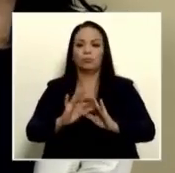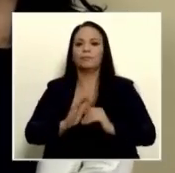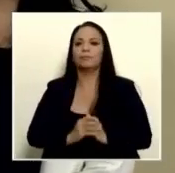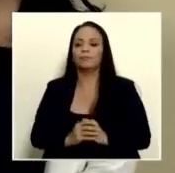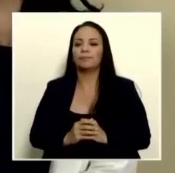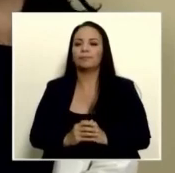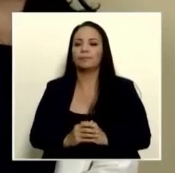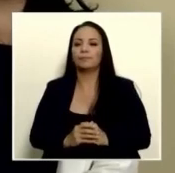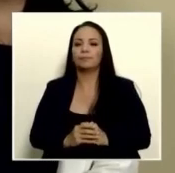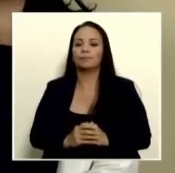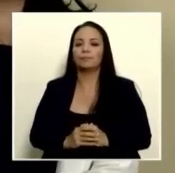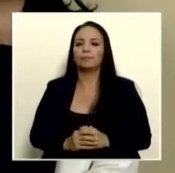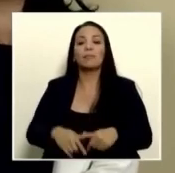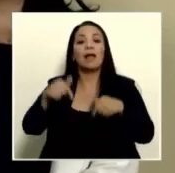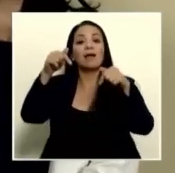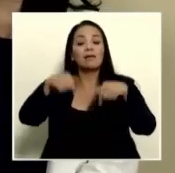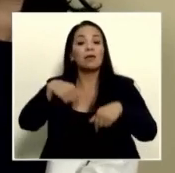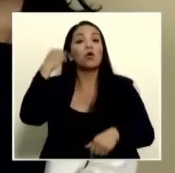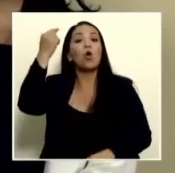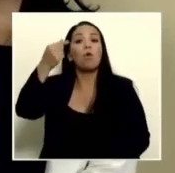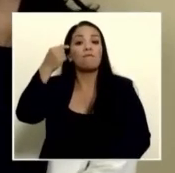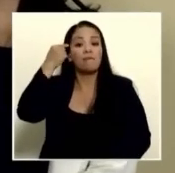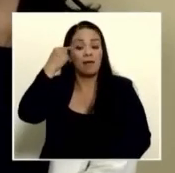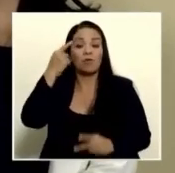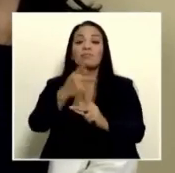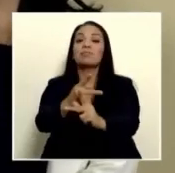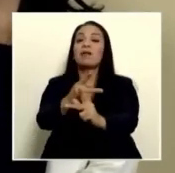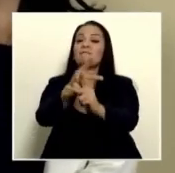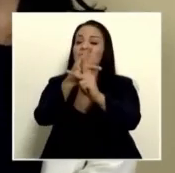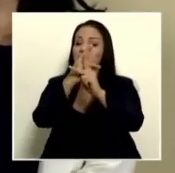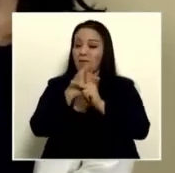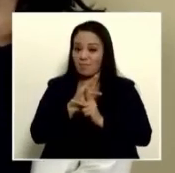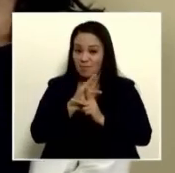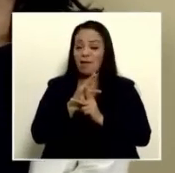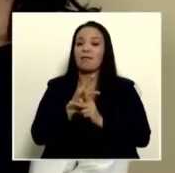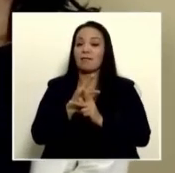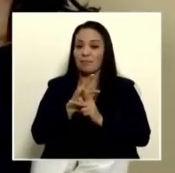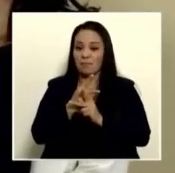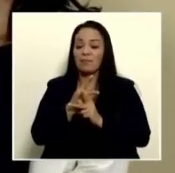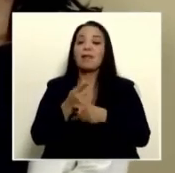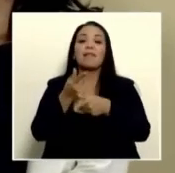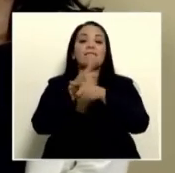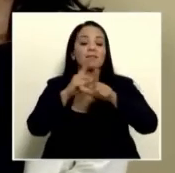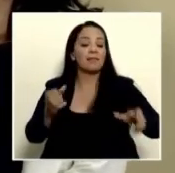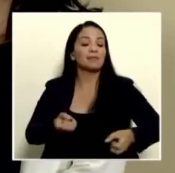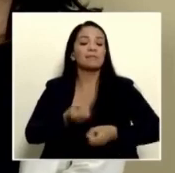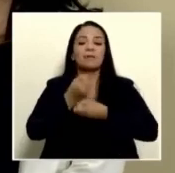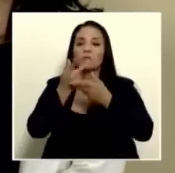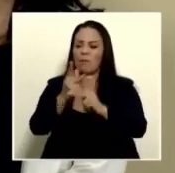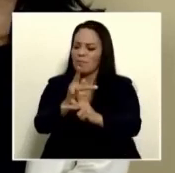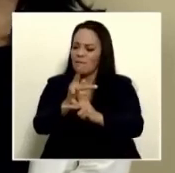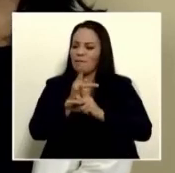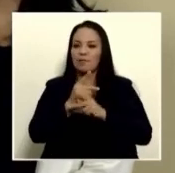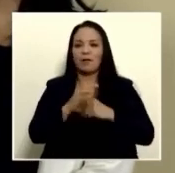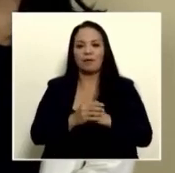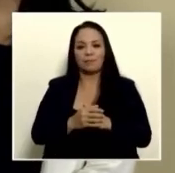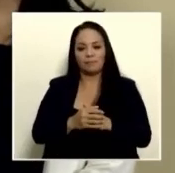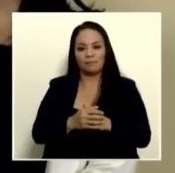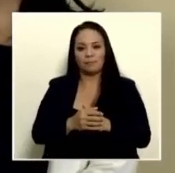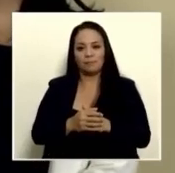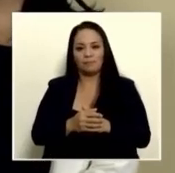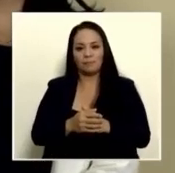Tiene un gobierno que la va a defender a toda costa. ¿Hay algún medio